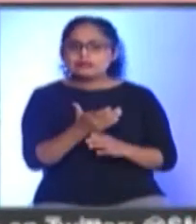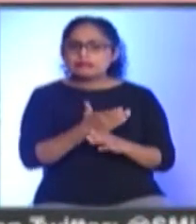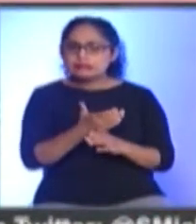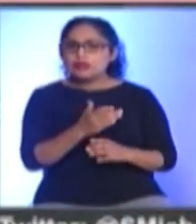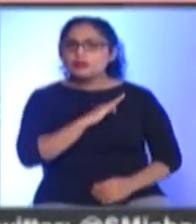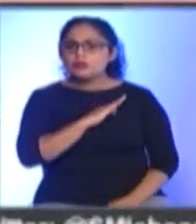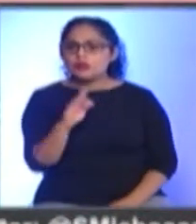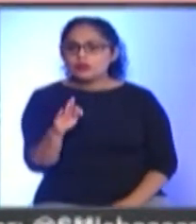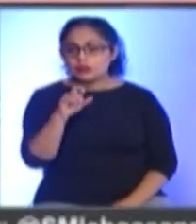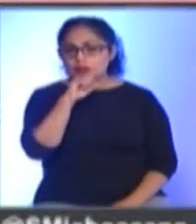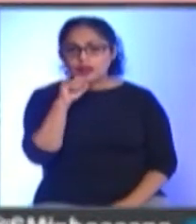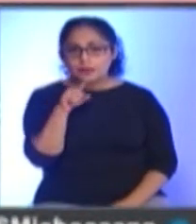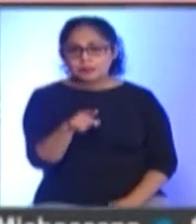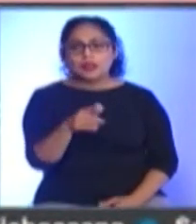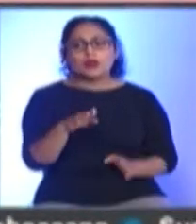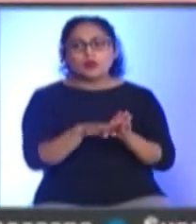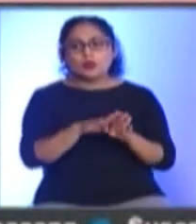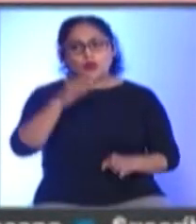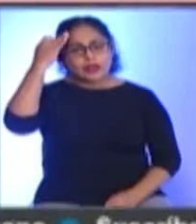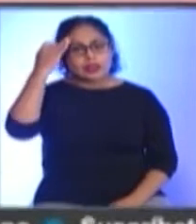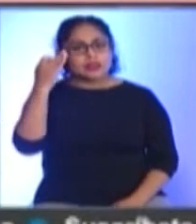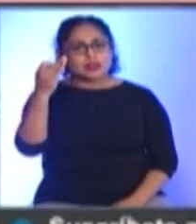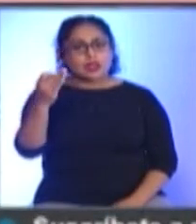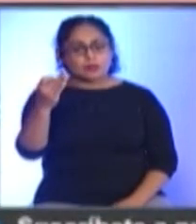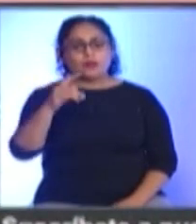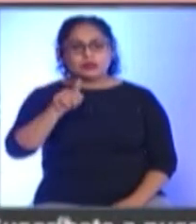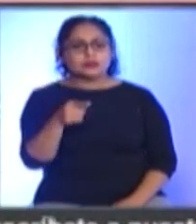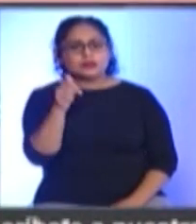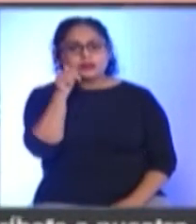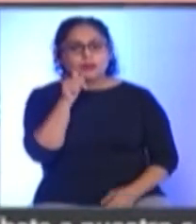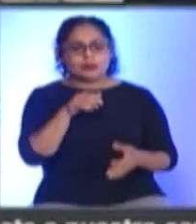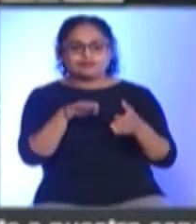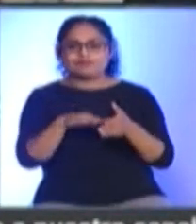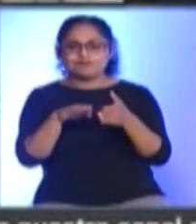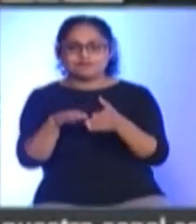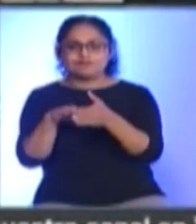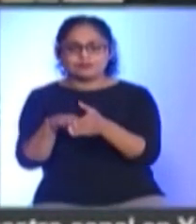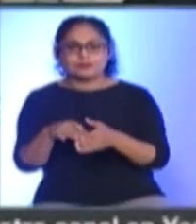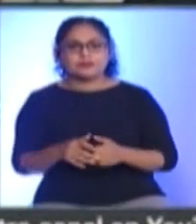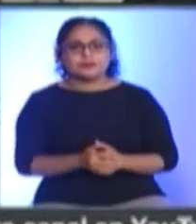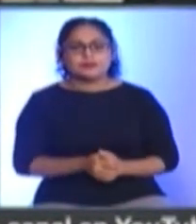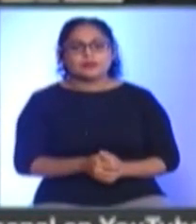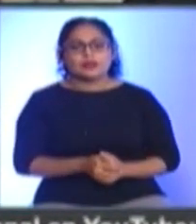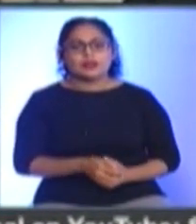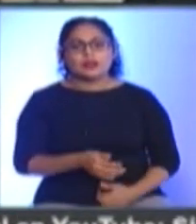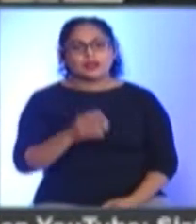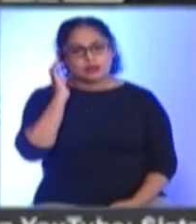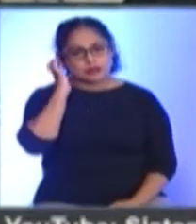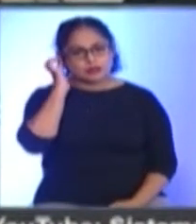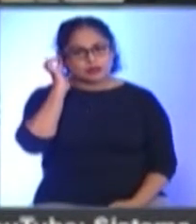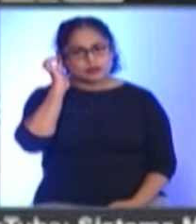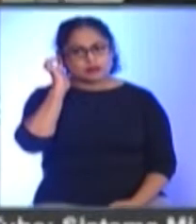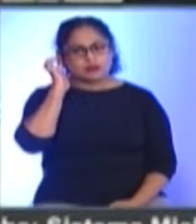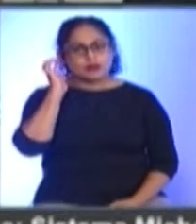También habló de las acciones en esta jornada que es y será de manera permanente Son jornadas gratuitas